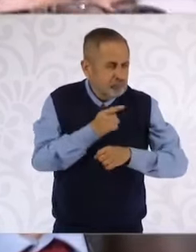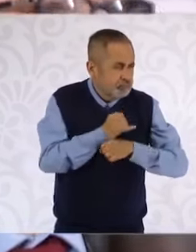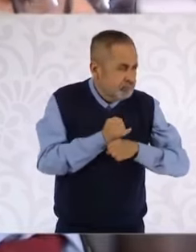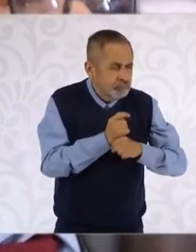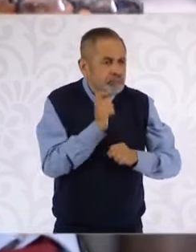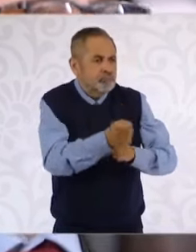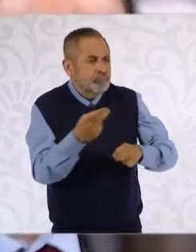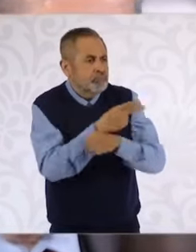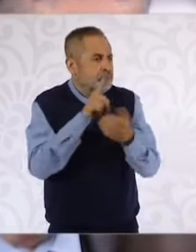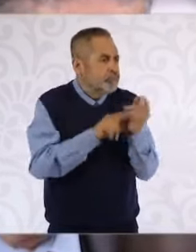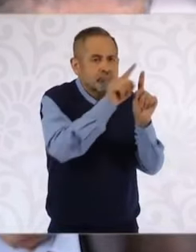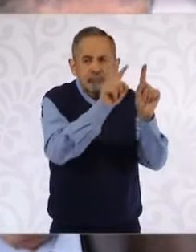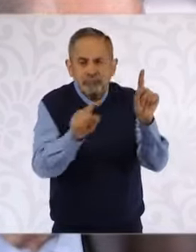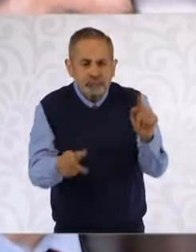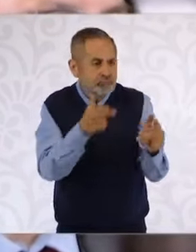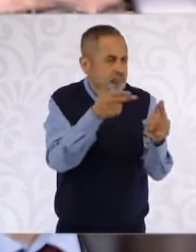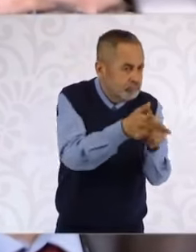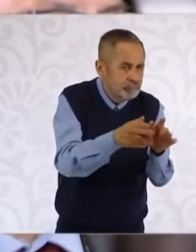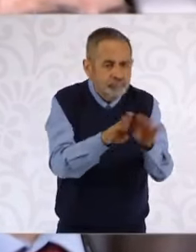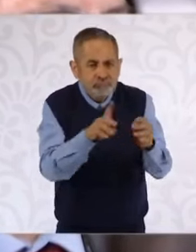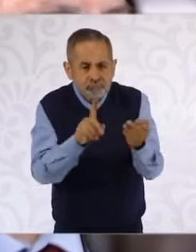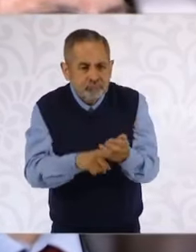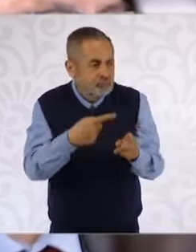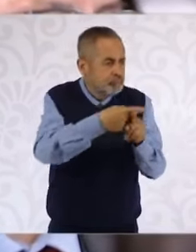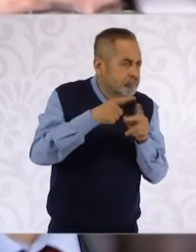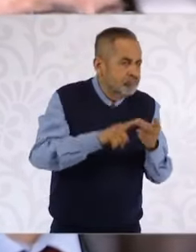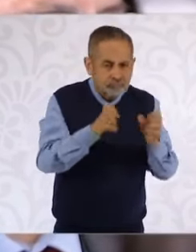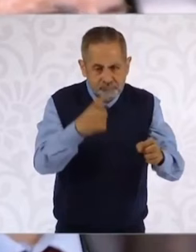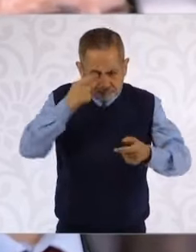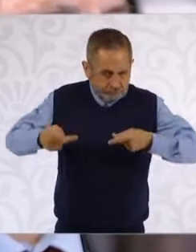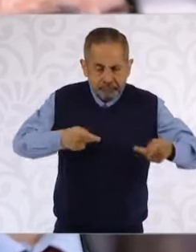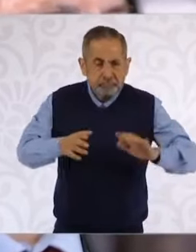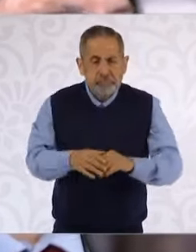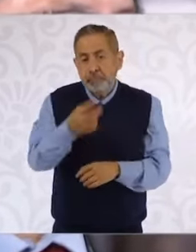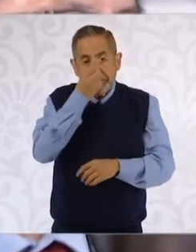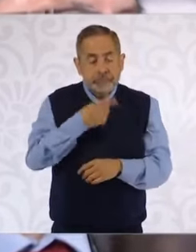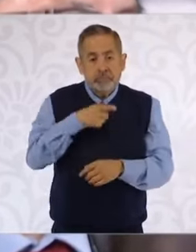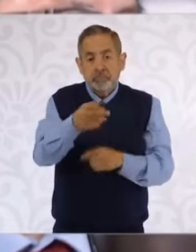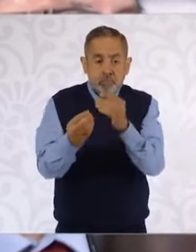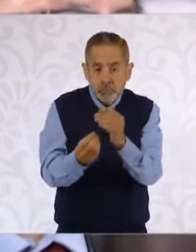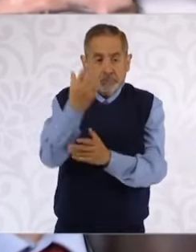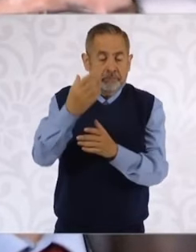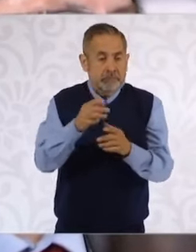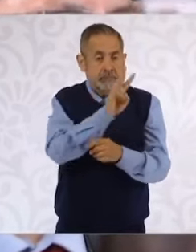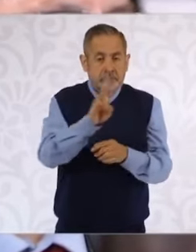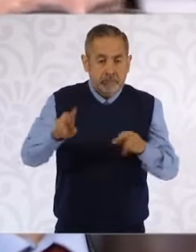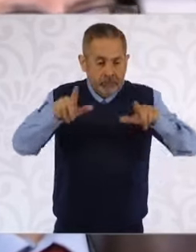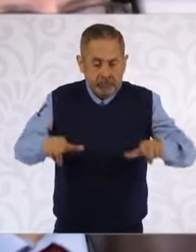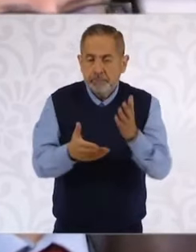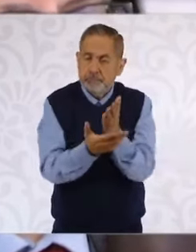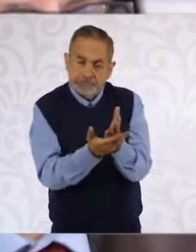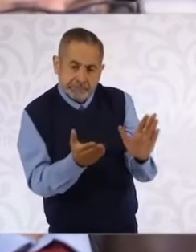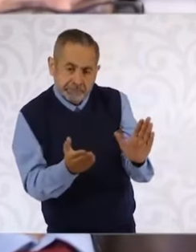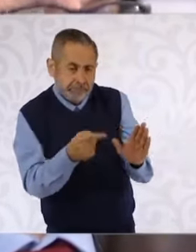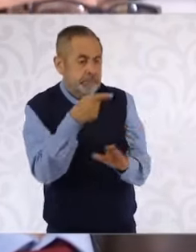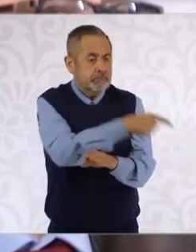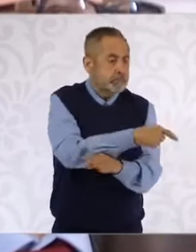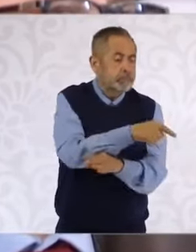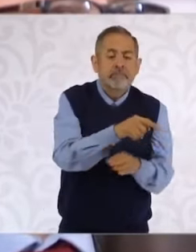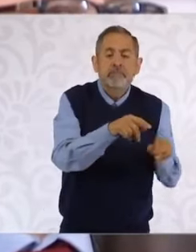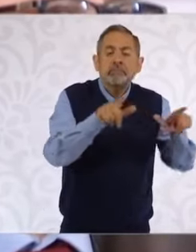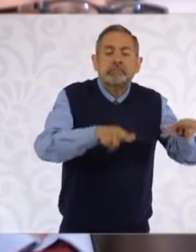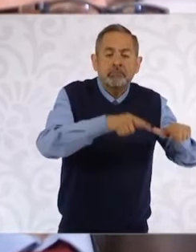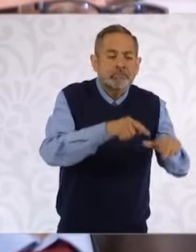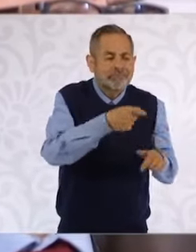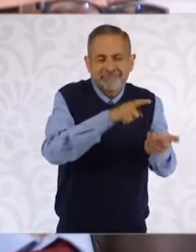seguimiento de los delitos, geolocalización, establecer estrategias. Dijo que era una plataforma nueva, que era aparte de la Plataforma México, que se